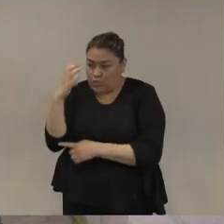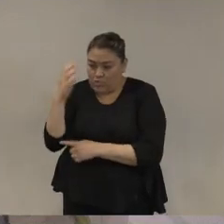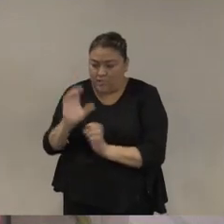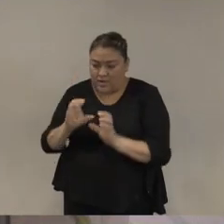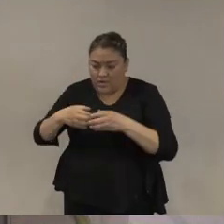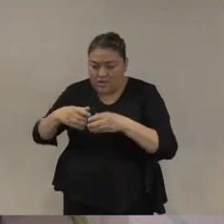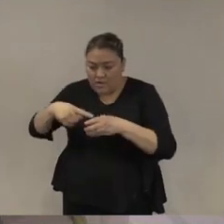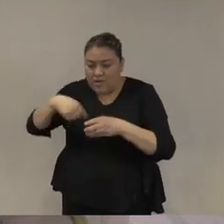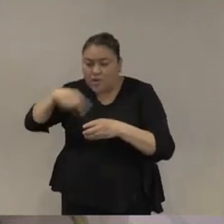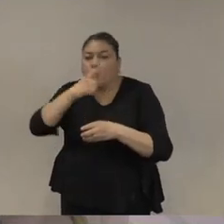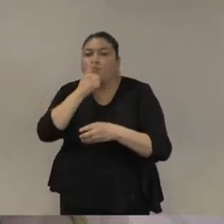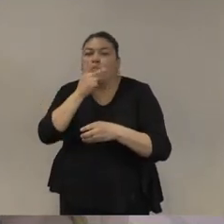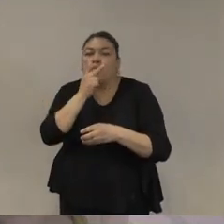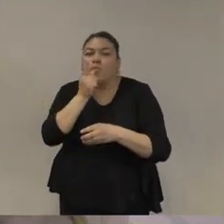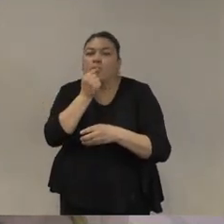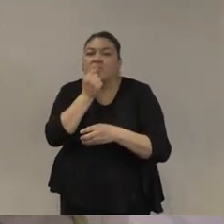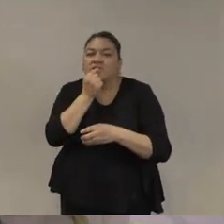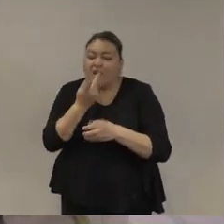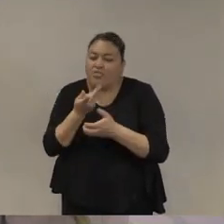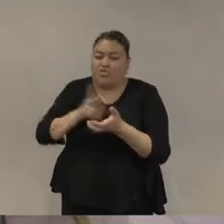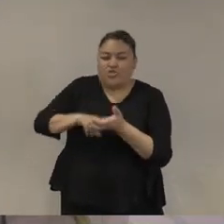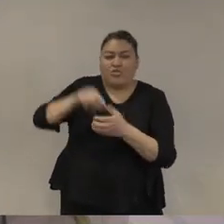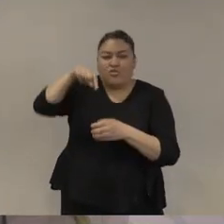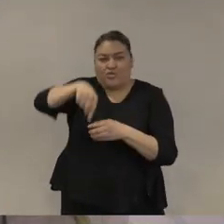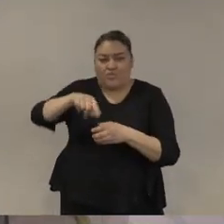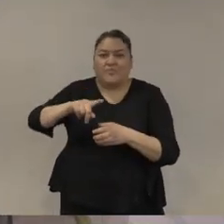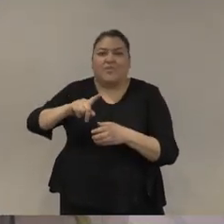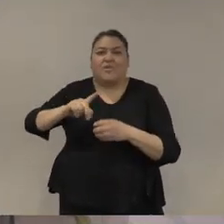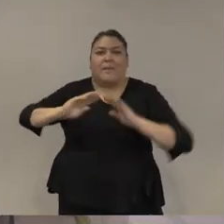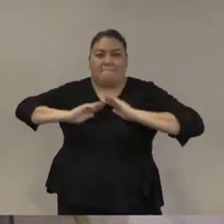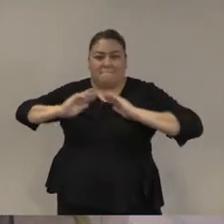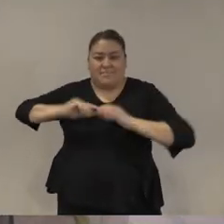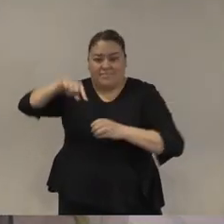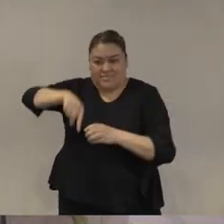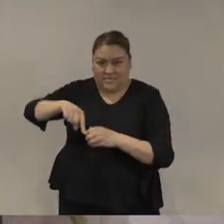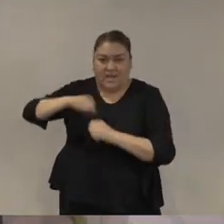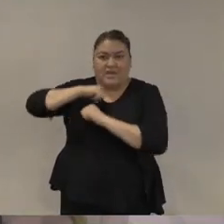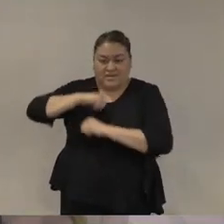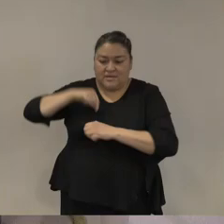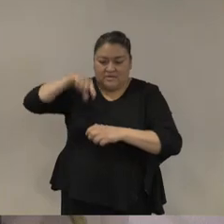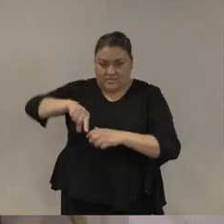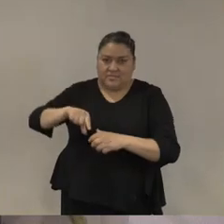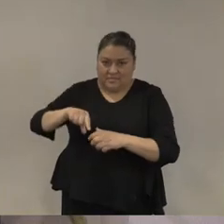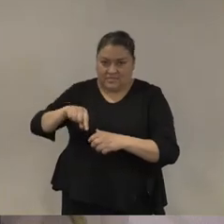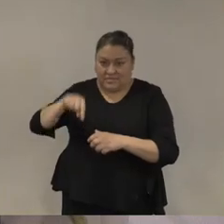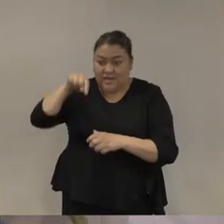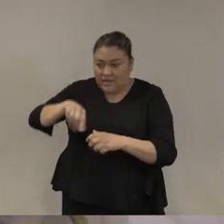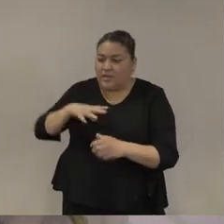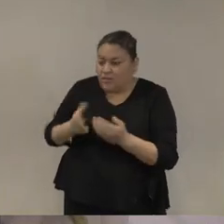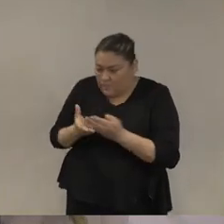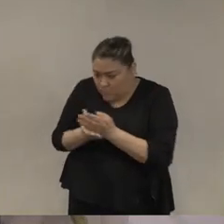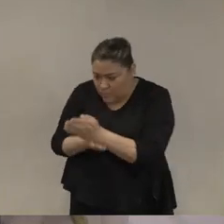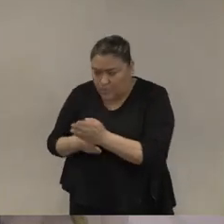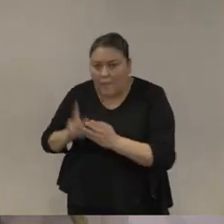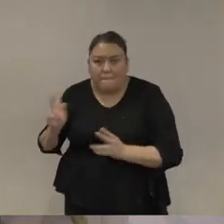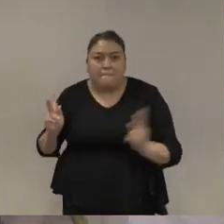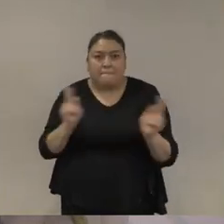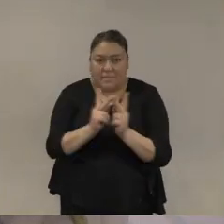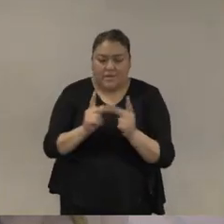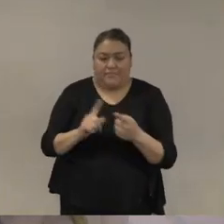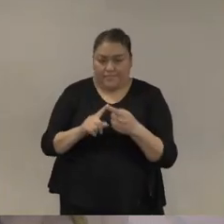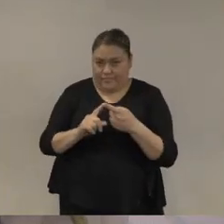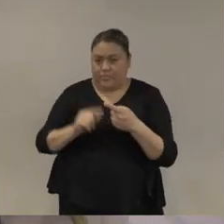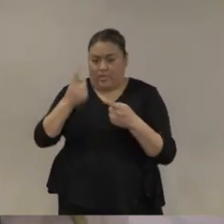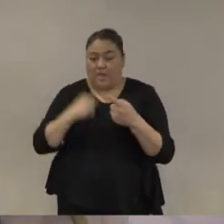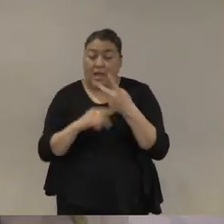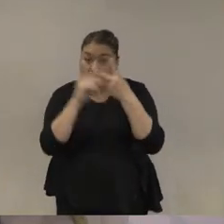sesgo militar y que está alojada en el Ministerio de Defensa una segunda tendencia muy